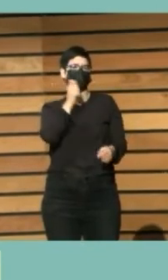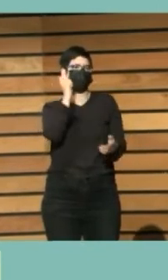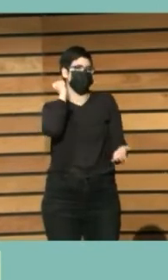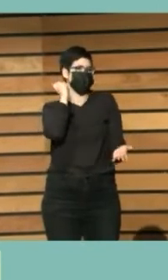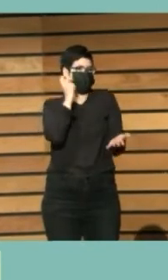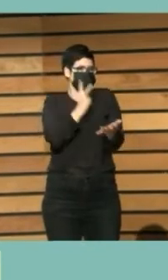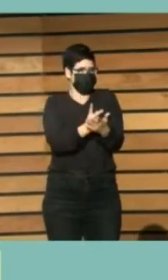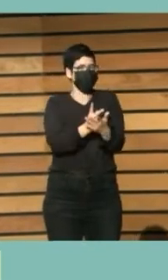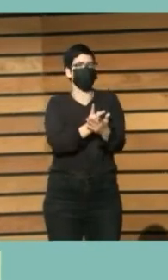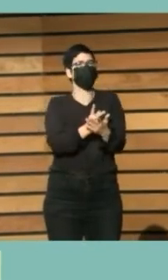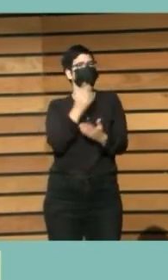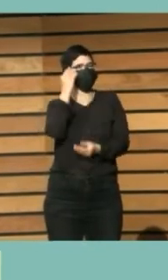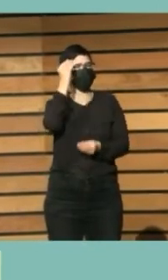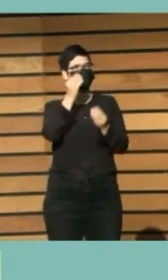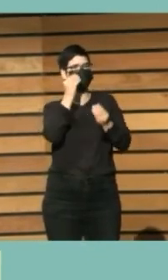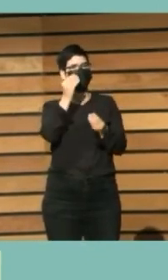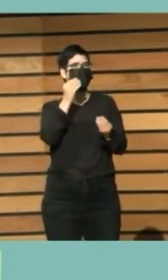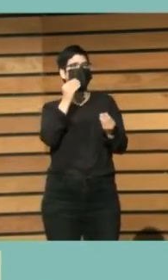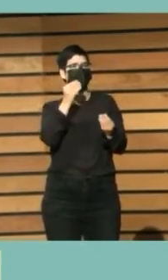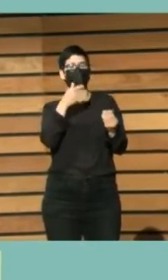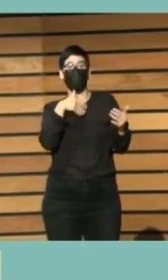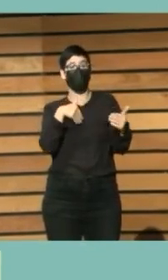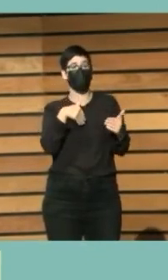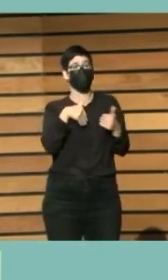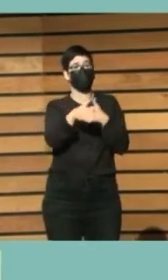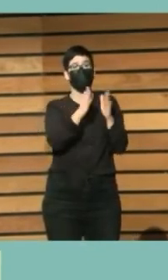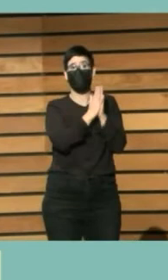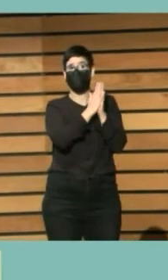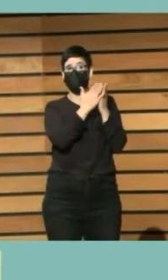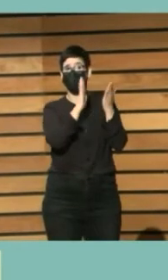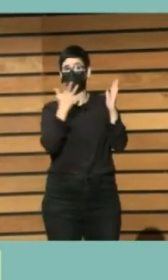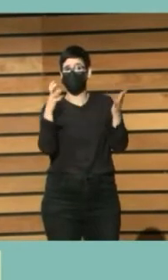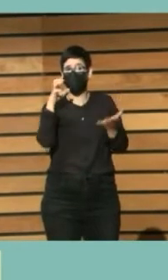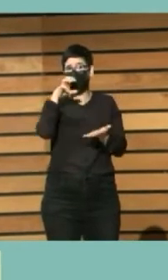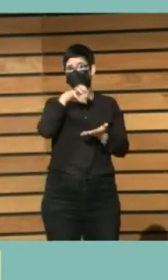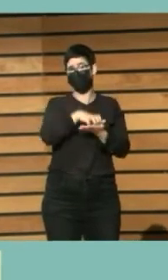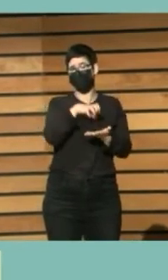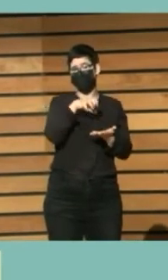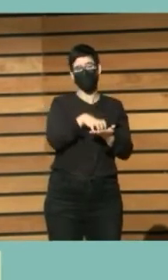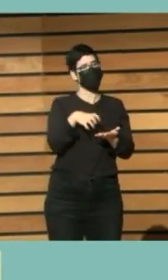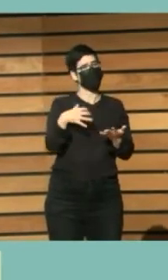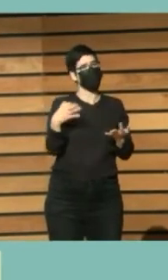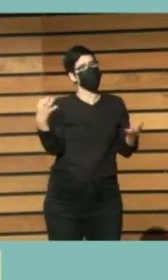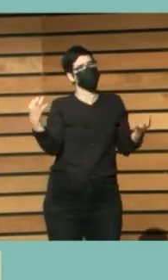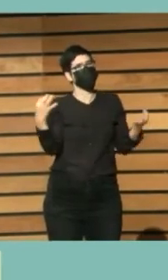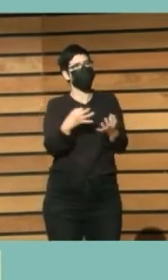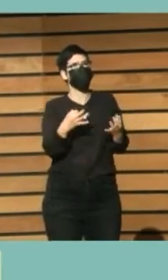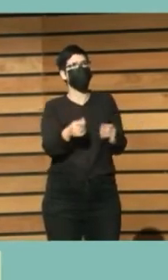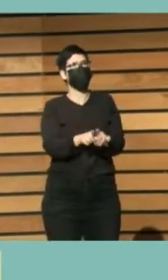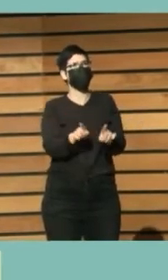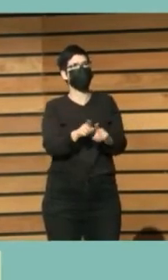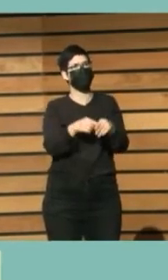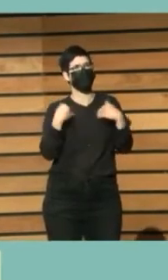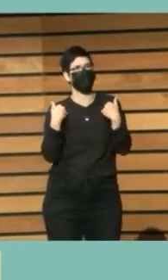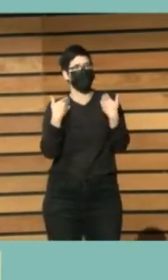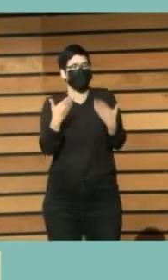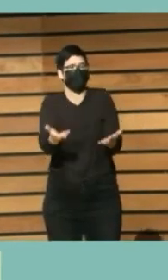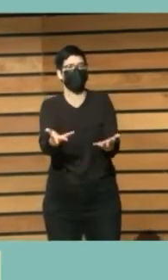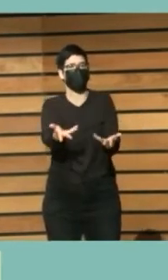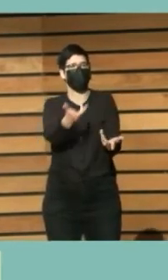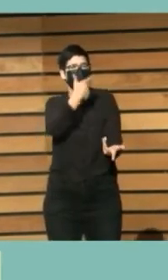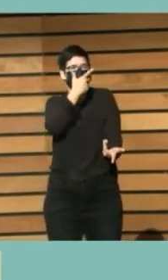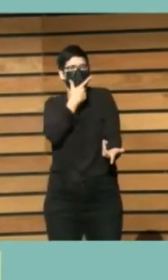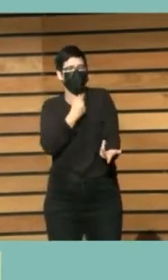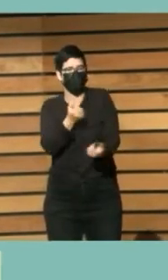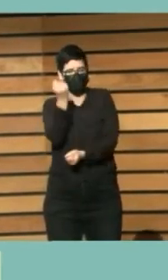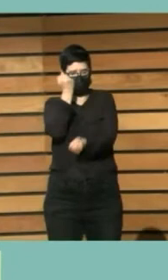adaptamos ahora es que las bibliotecas deben facilitar, ¿no? Esta recuperación económica, social